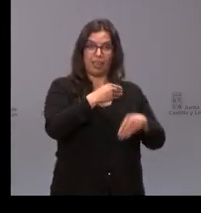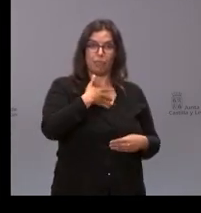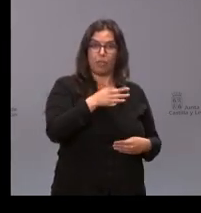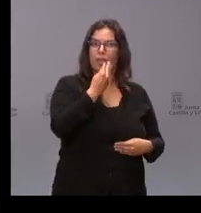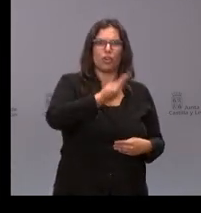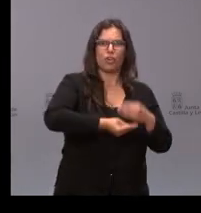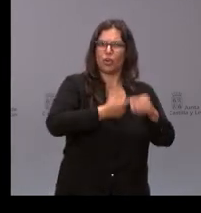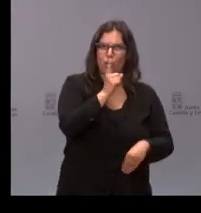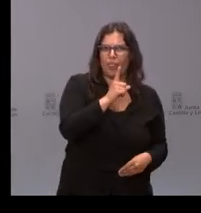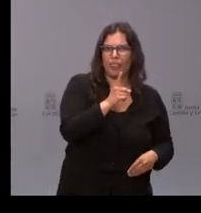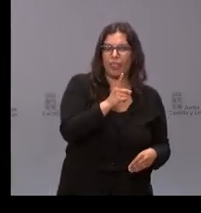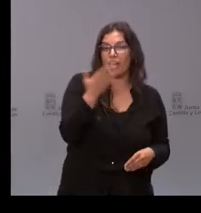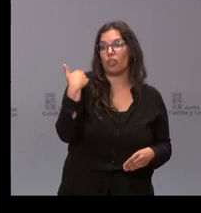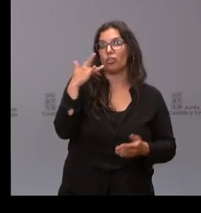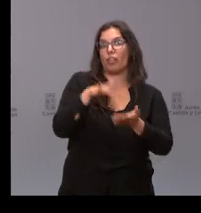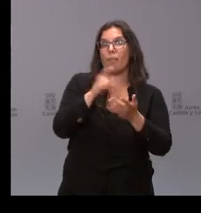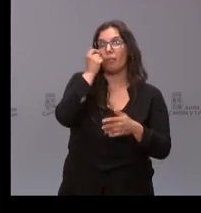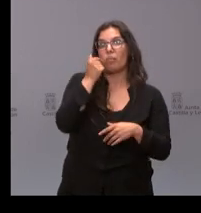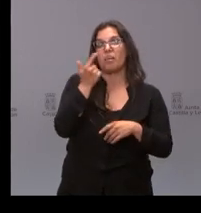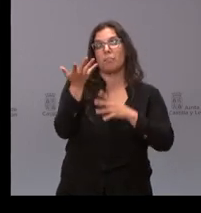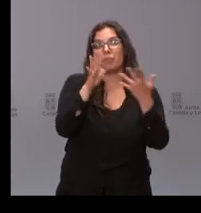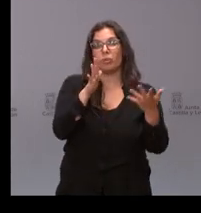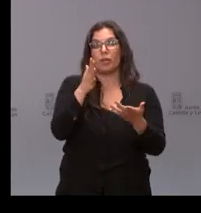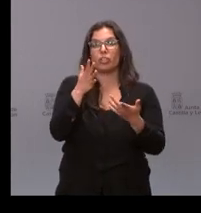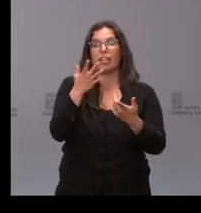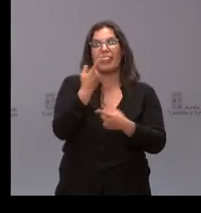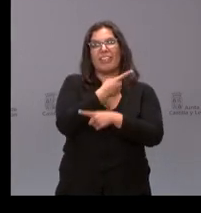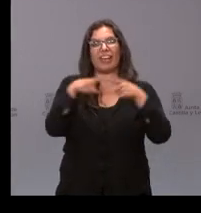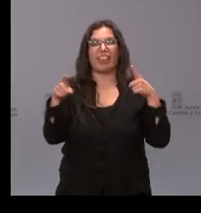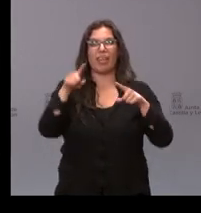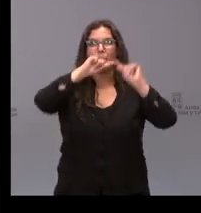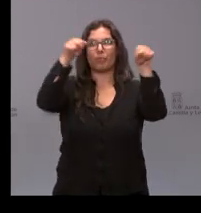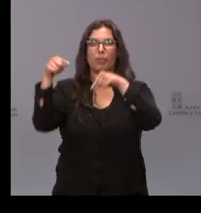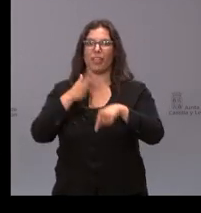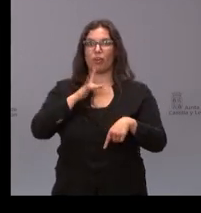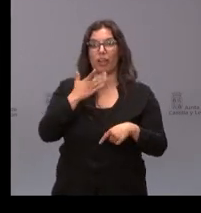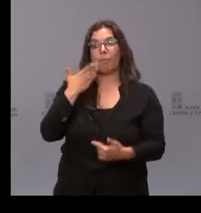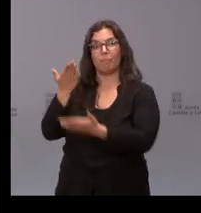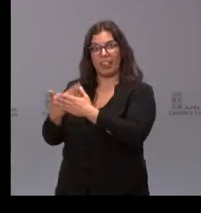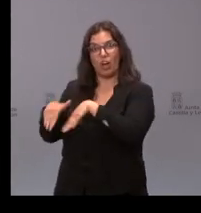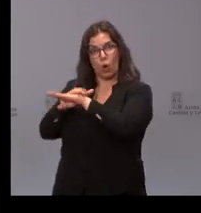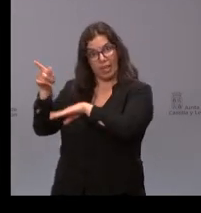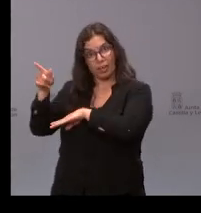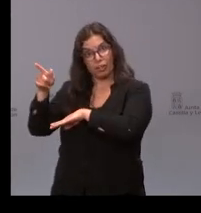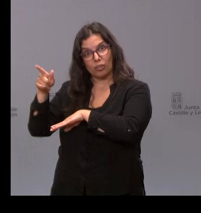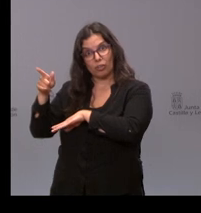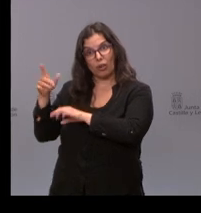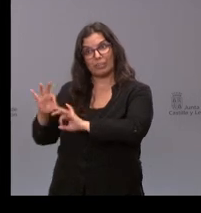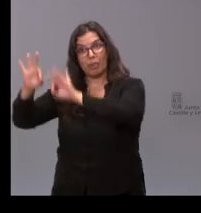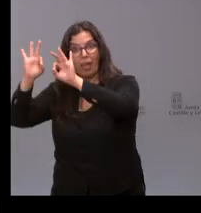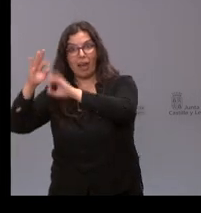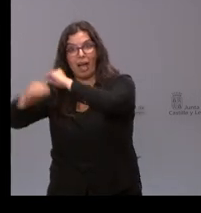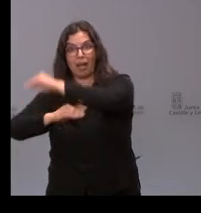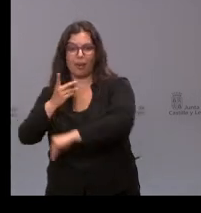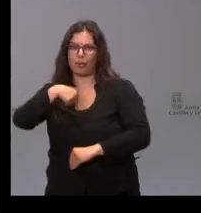quería hacer el otro decía Mañueco más o menos que no quería hacer distinciones entre provincias al Gobierno se le pide una cosa y desde Castilla y